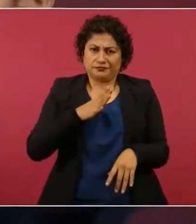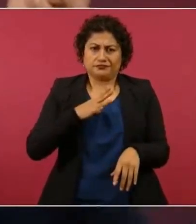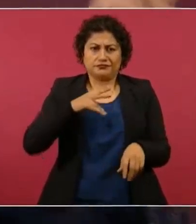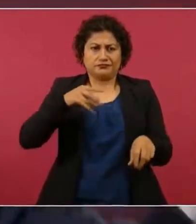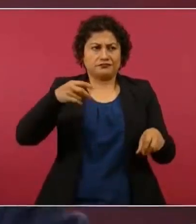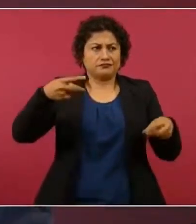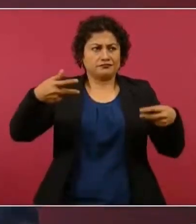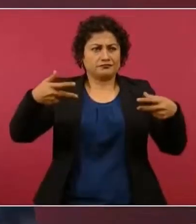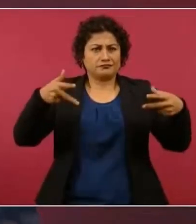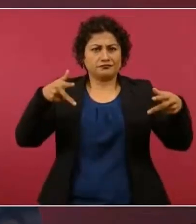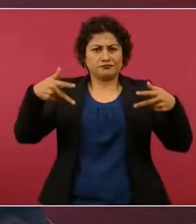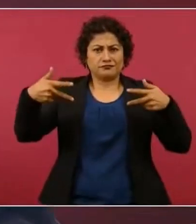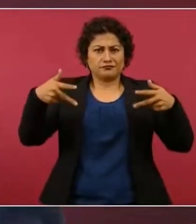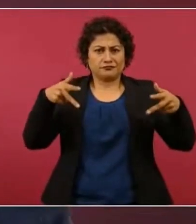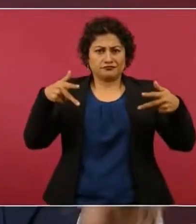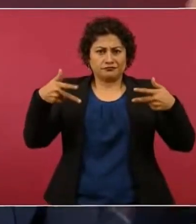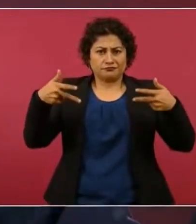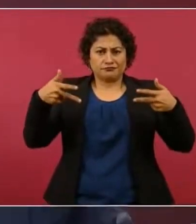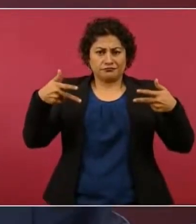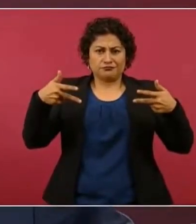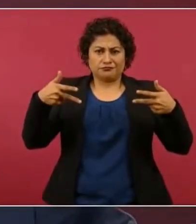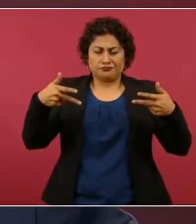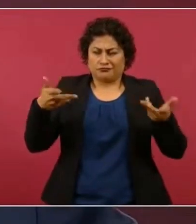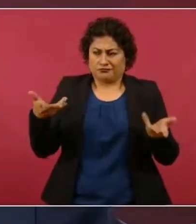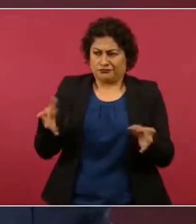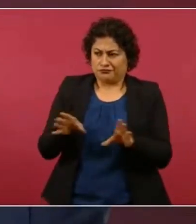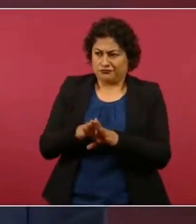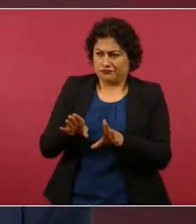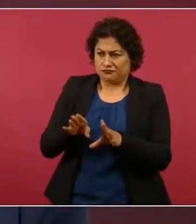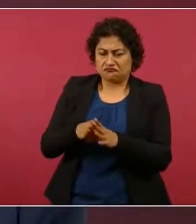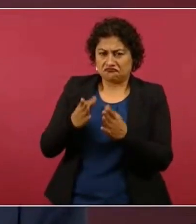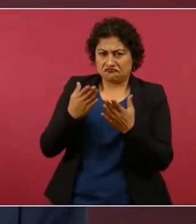enfrente hay un cerro es un peligro